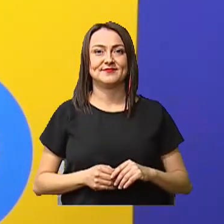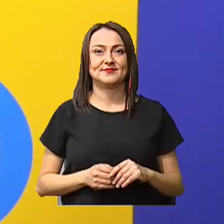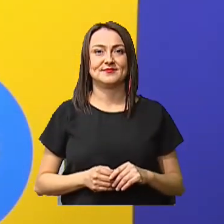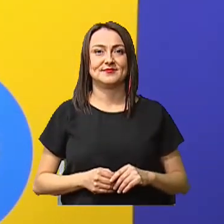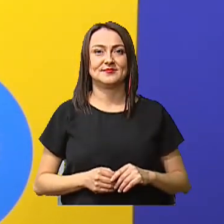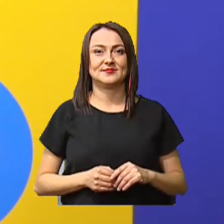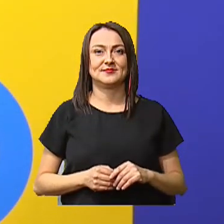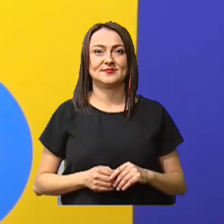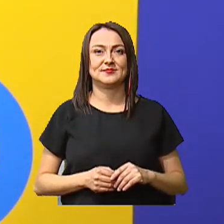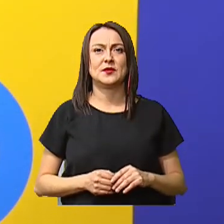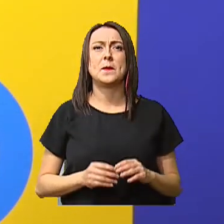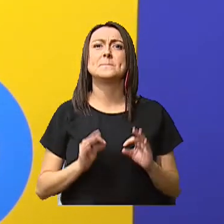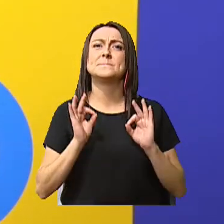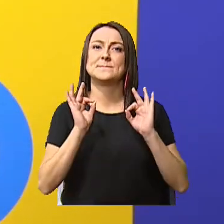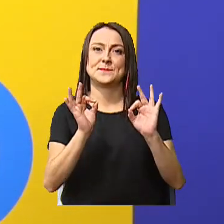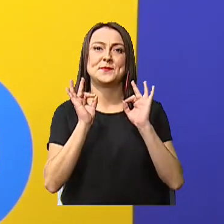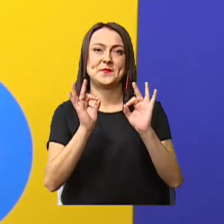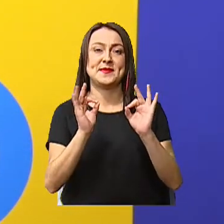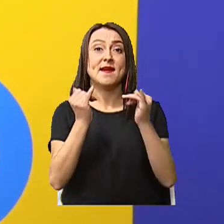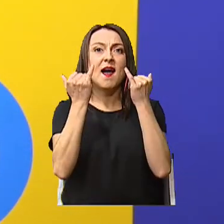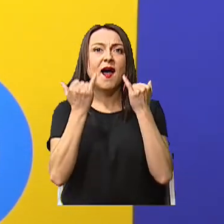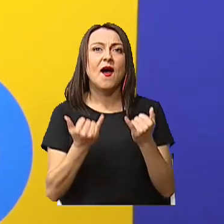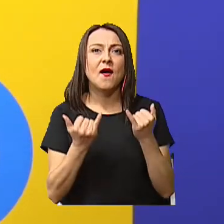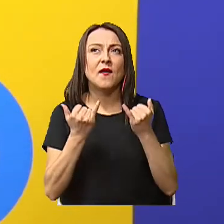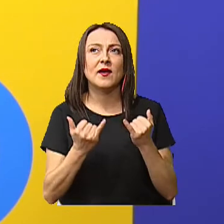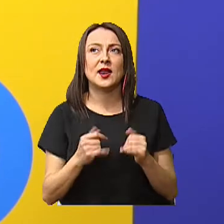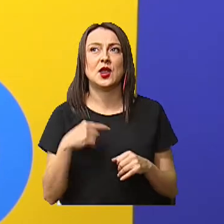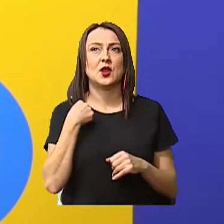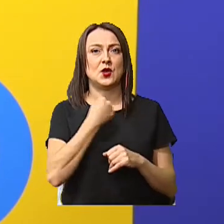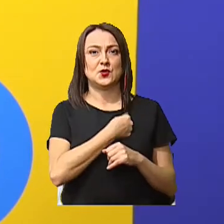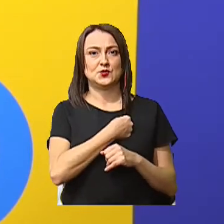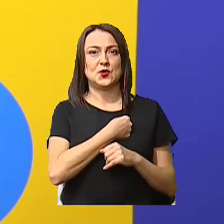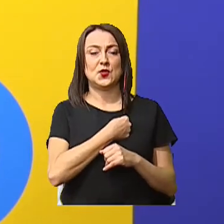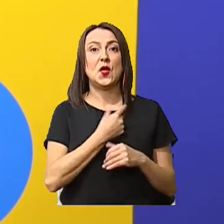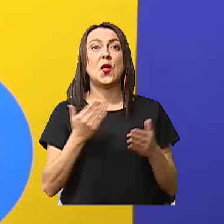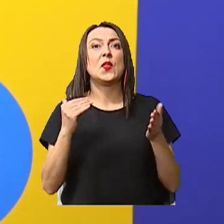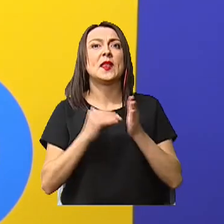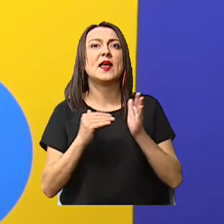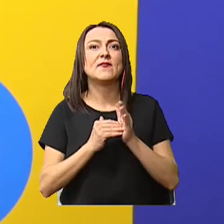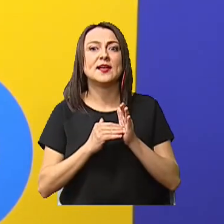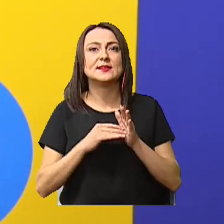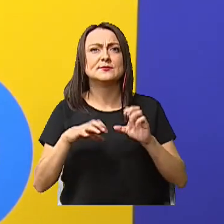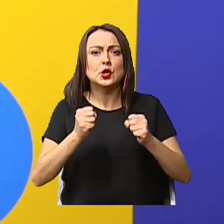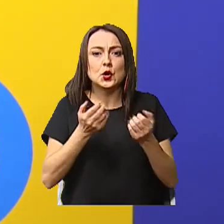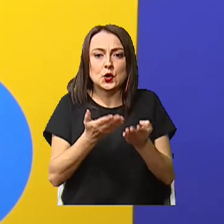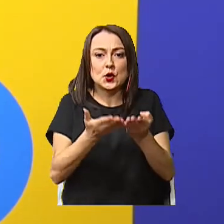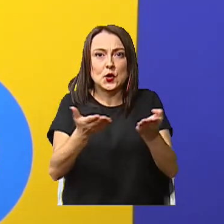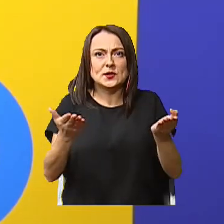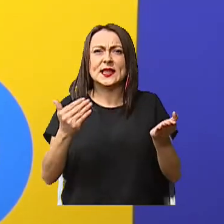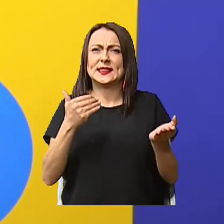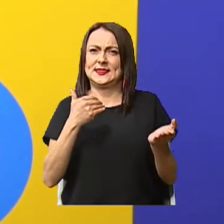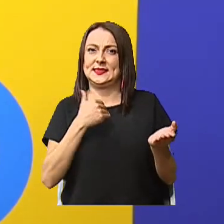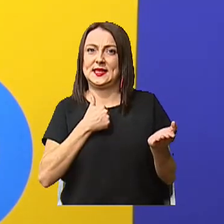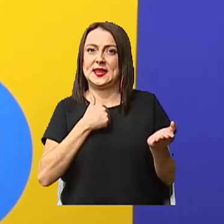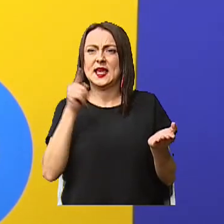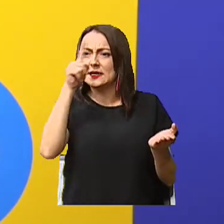Es muy bien. Ahora sí, vamos a retomar los elementos que tenía esta ruleta. Tenía